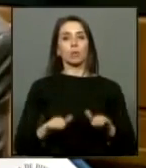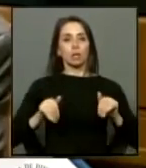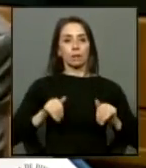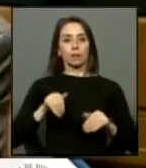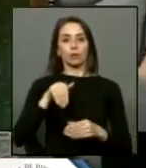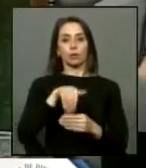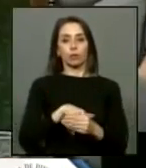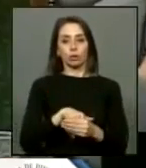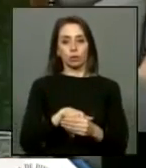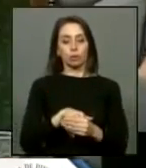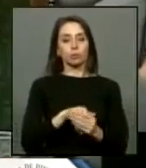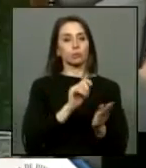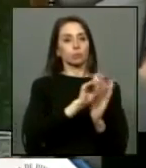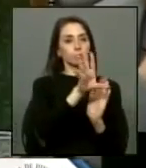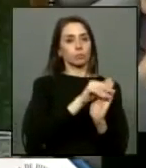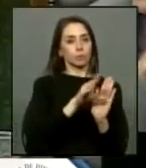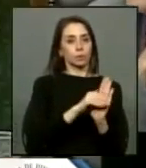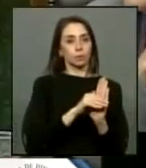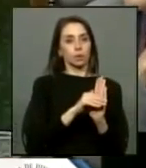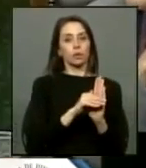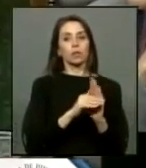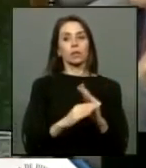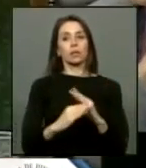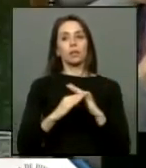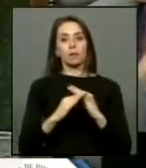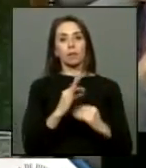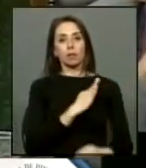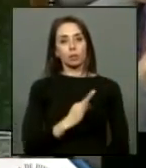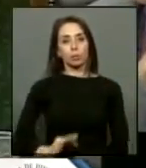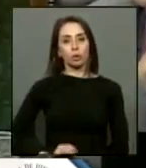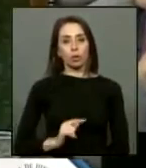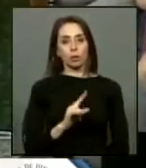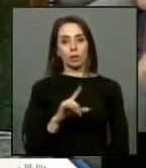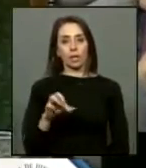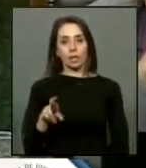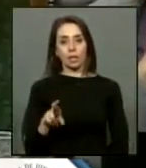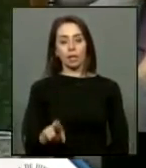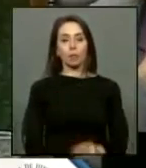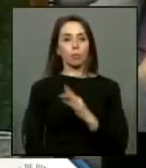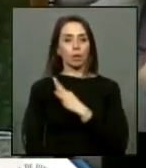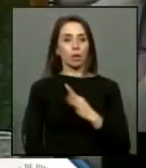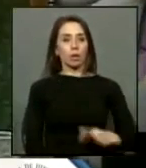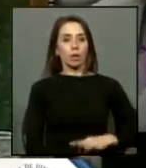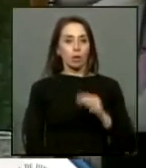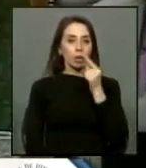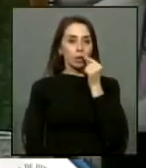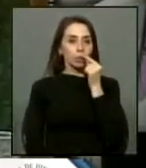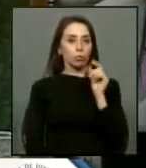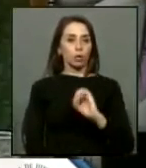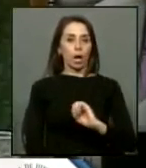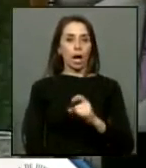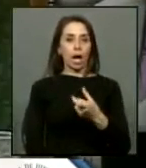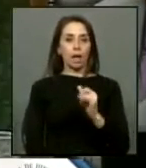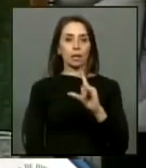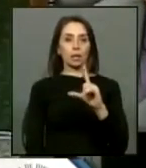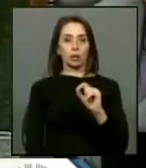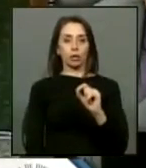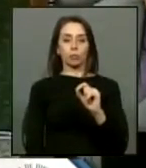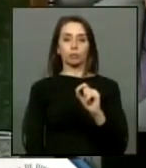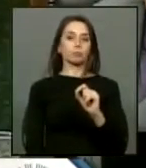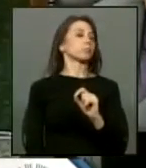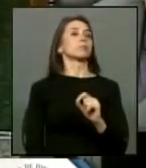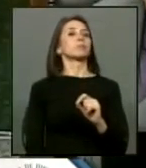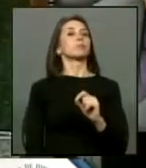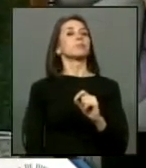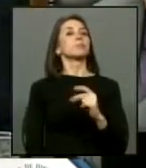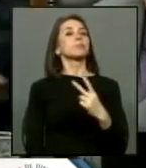votar se ha tomado nota de la inhabilidad del diputado telier diputado señor aguiló don sergio de la izquierda